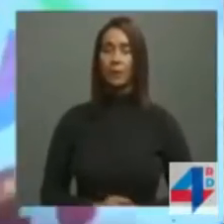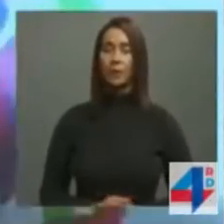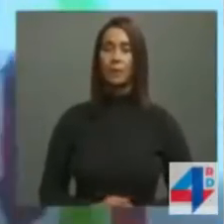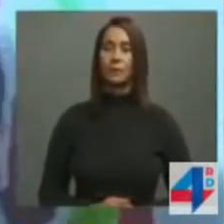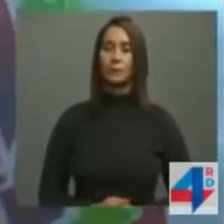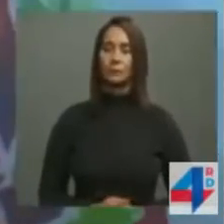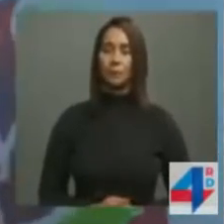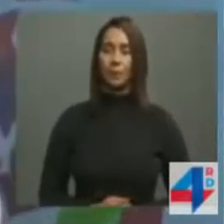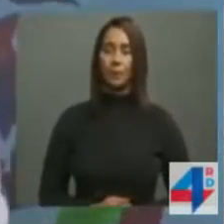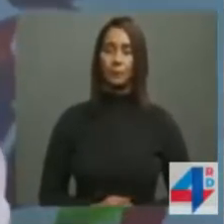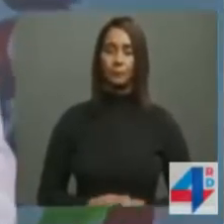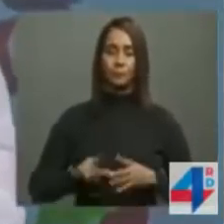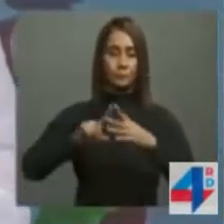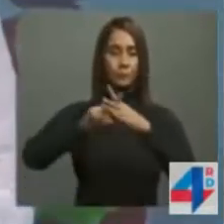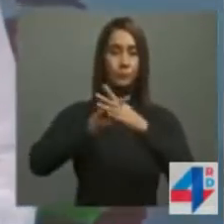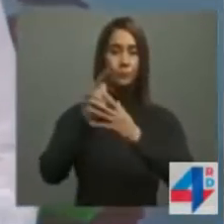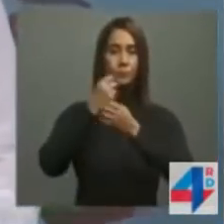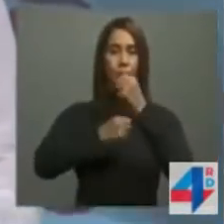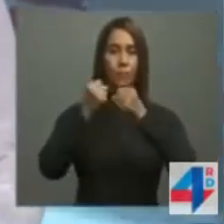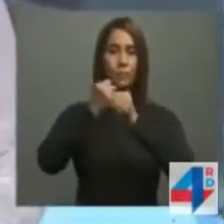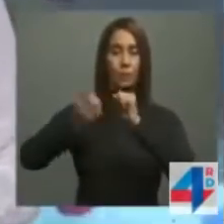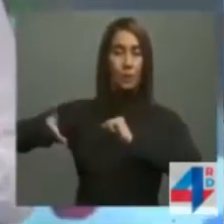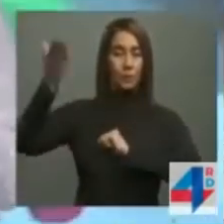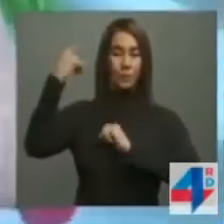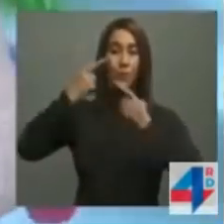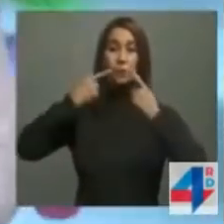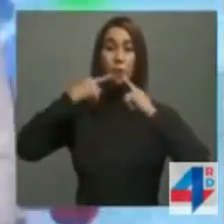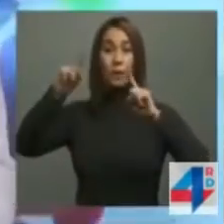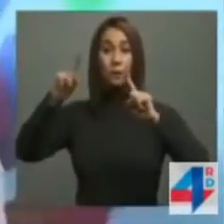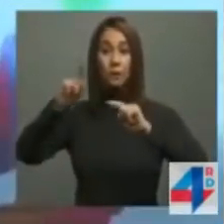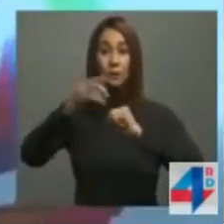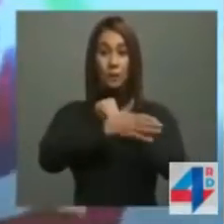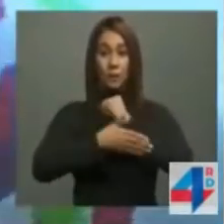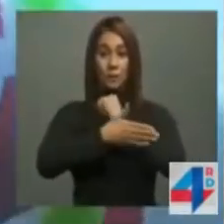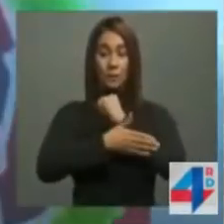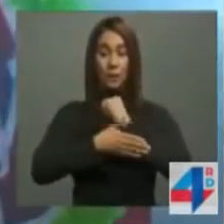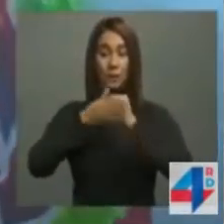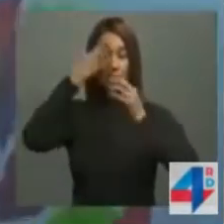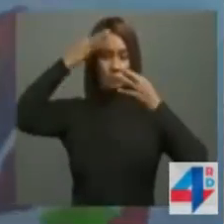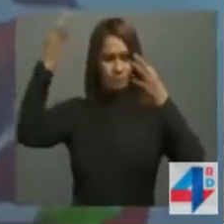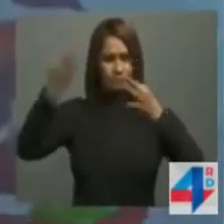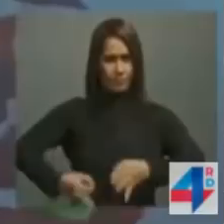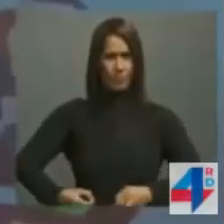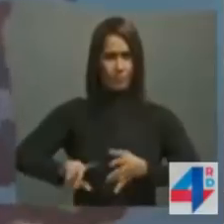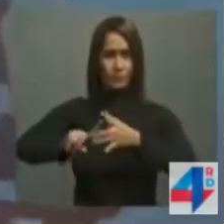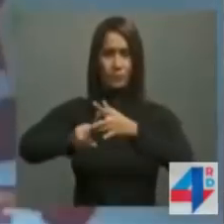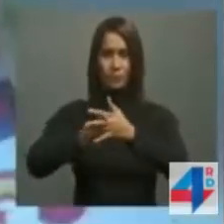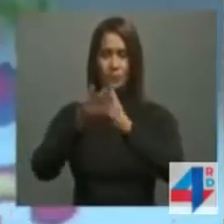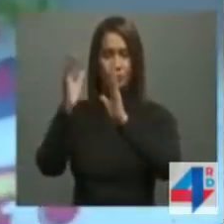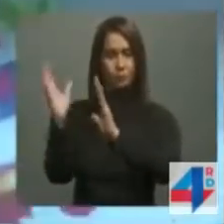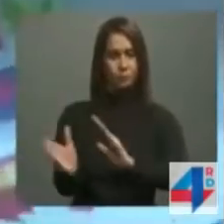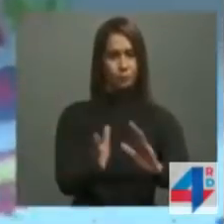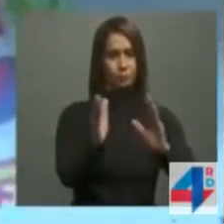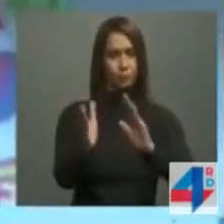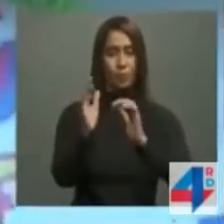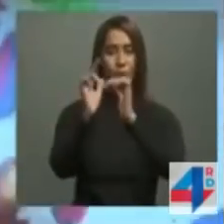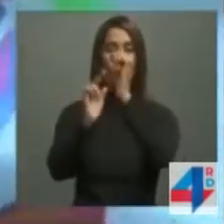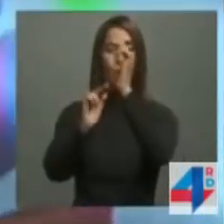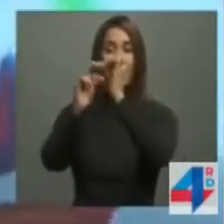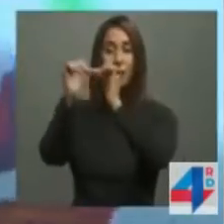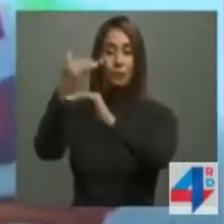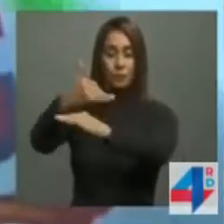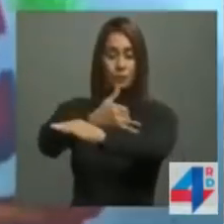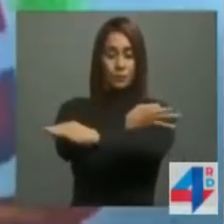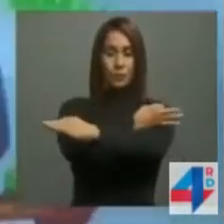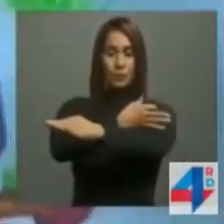A principios del año pasado, anuncié a la Nación nuestra decisión de iniciar el proceso para la construcción de